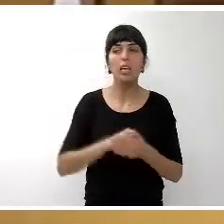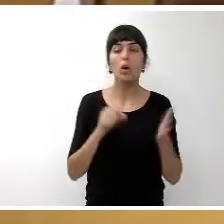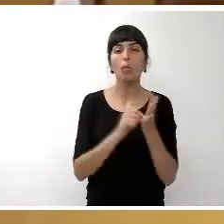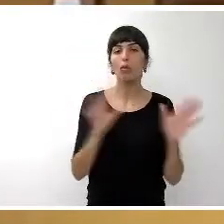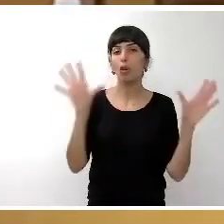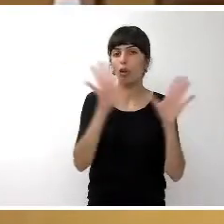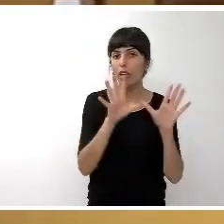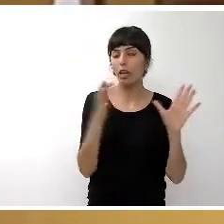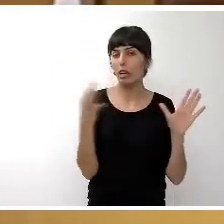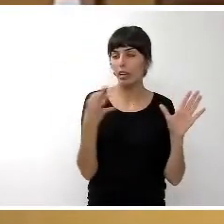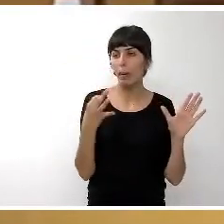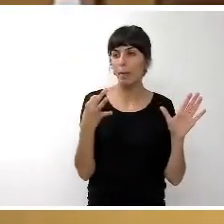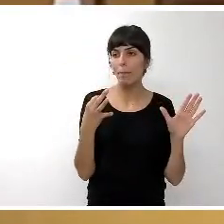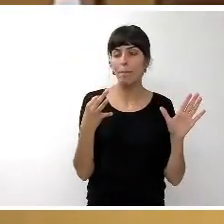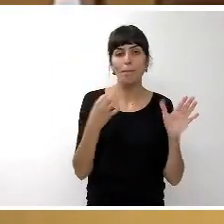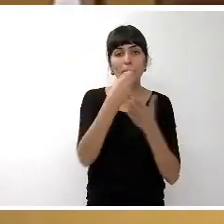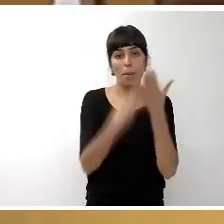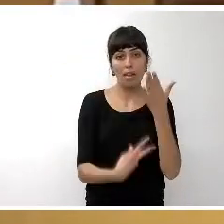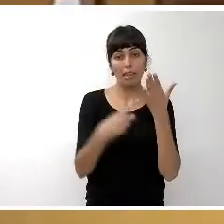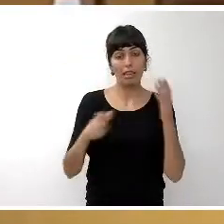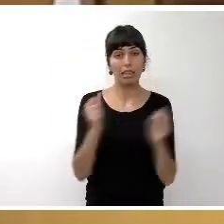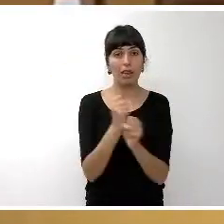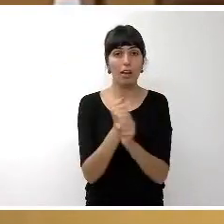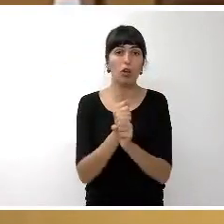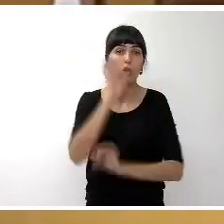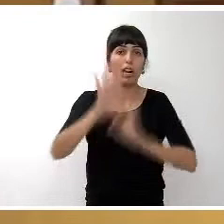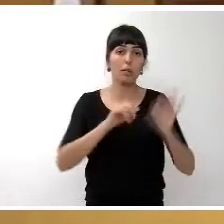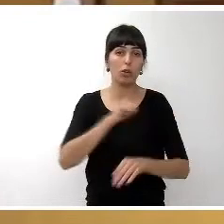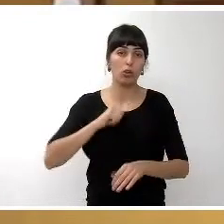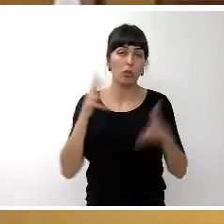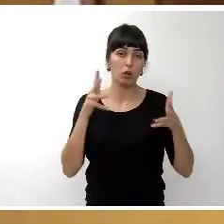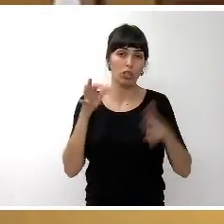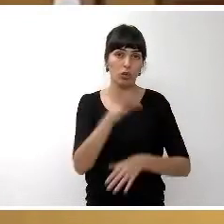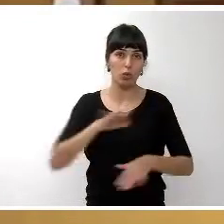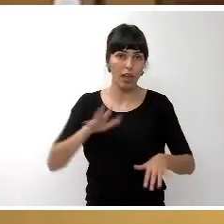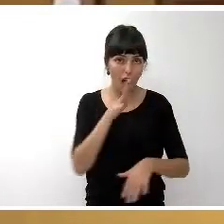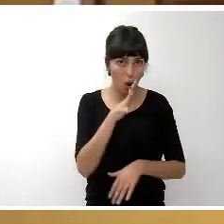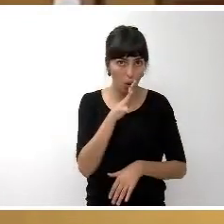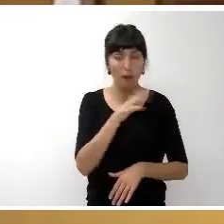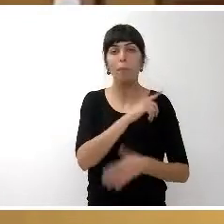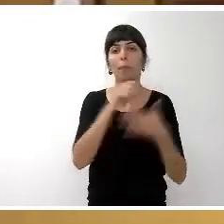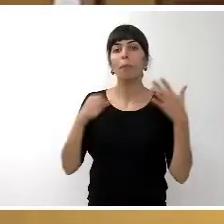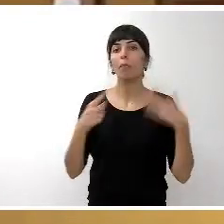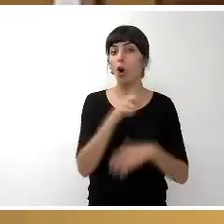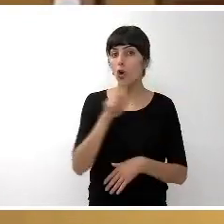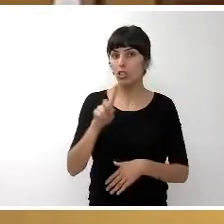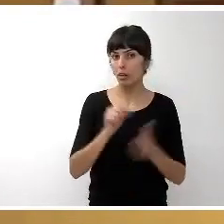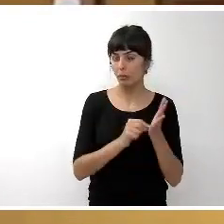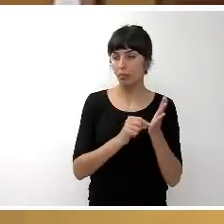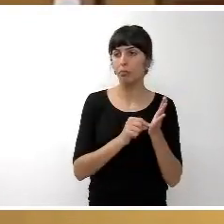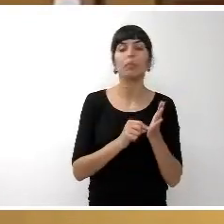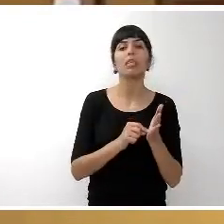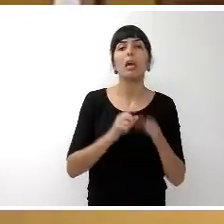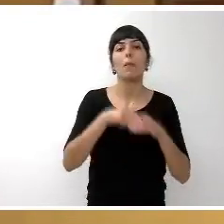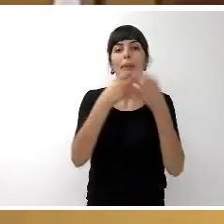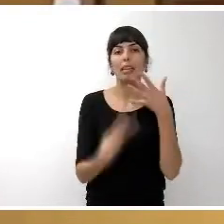es la plantilla del Organismo Autónomo del Consejo Insular de Aguas. El punto número 11 es la plantilla y relación